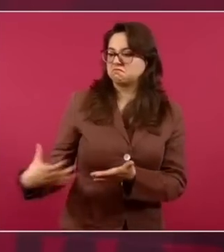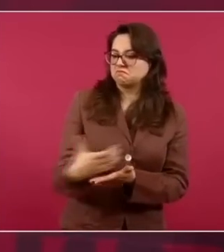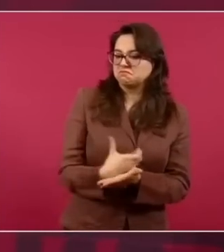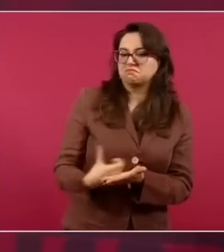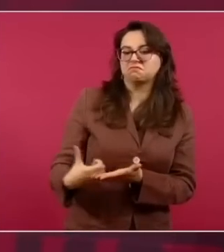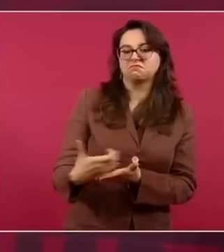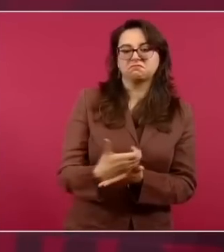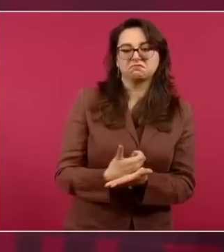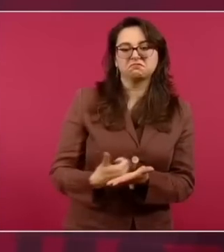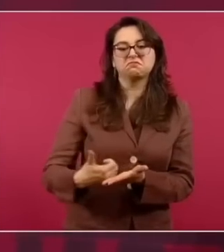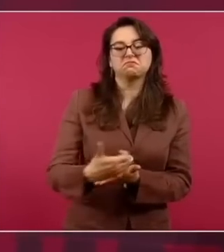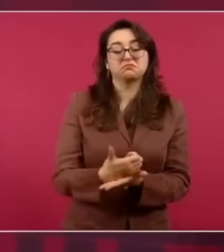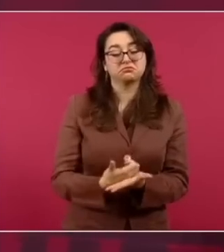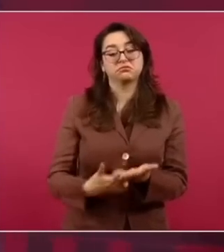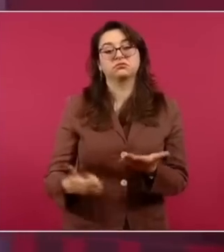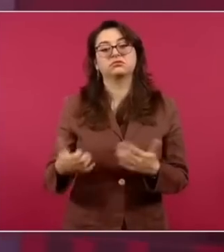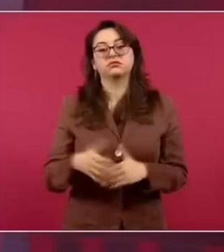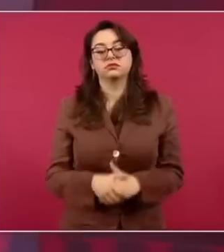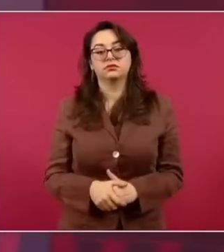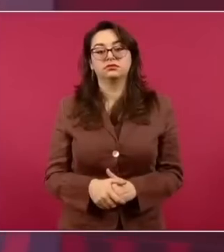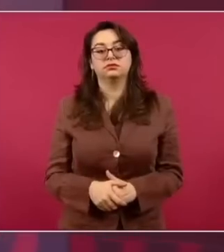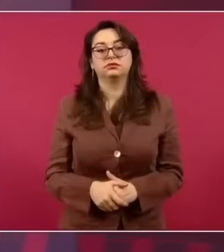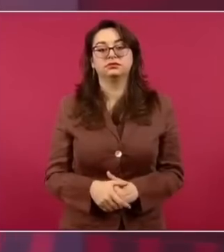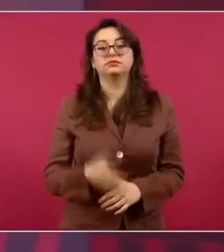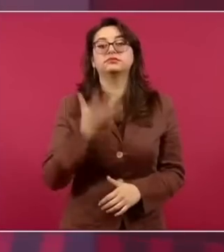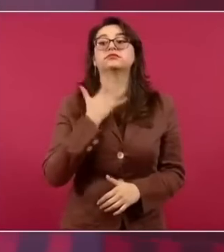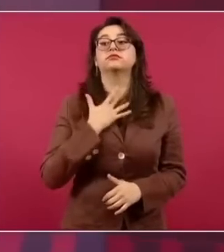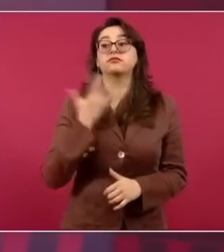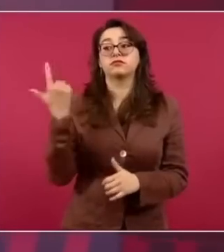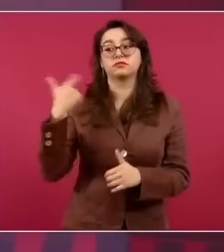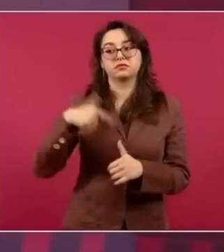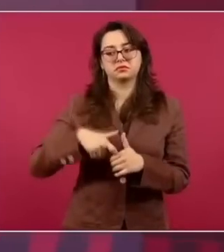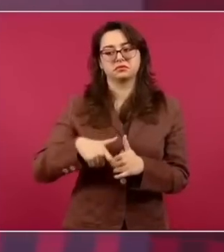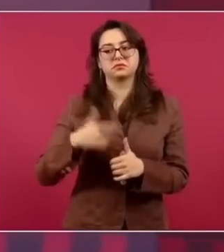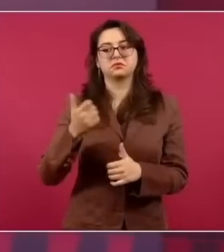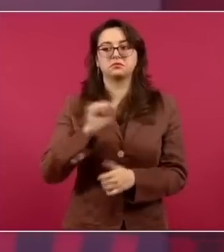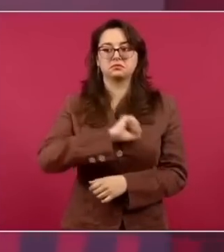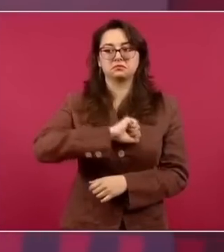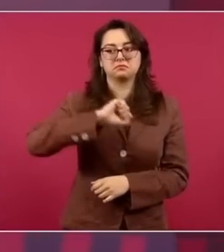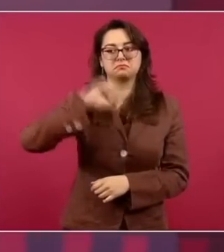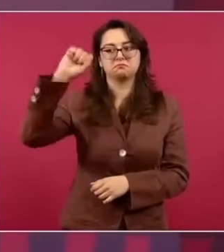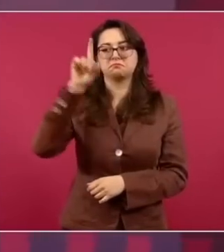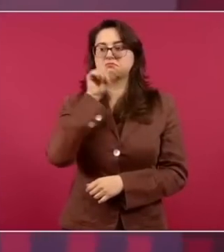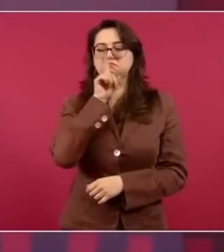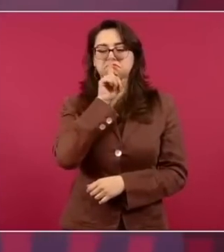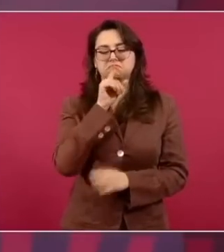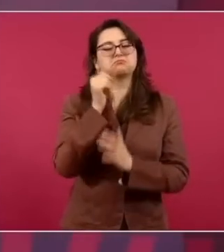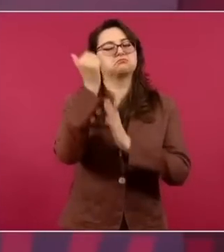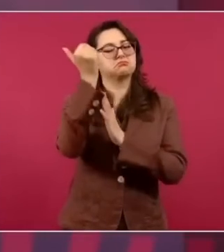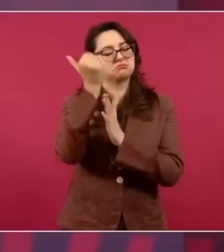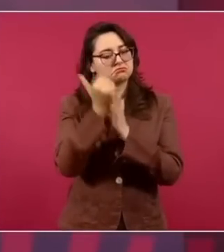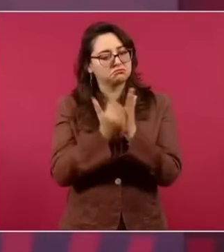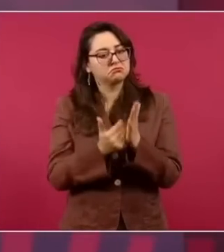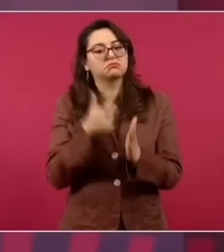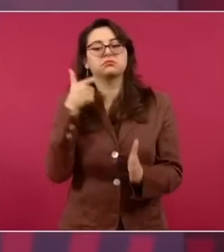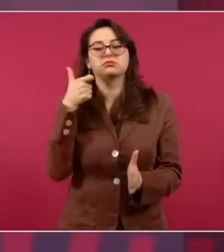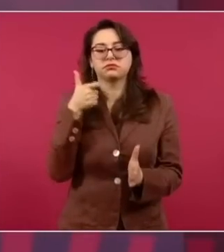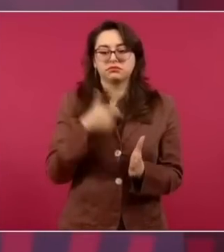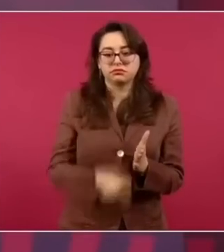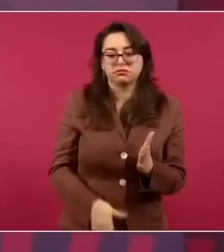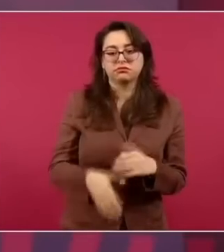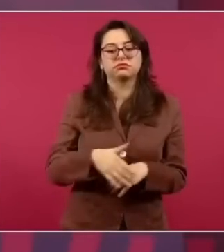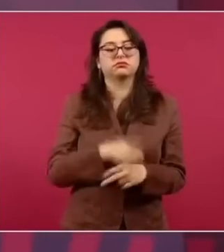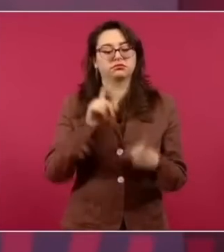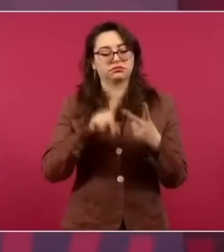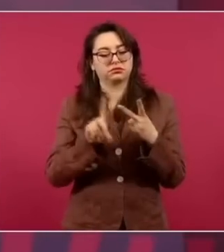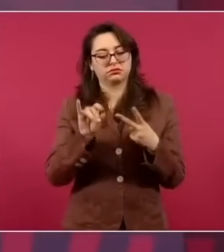que iba a bajar el precio de las gasolinas, del diésel. Todo